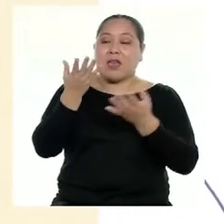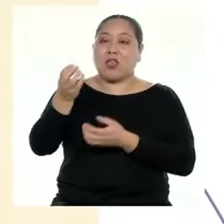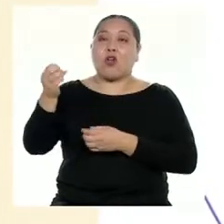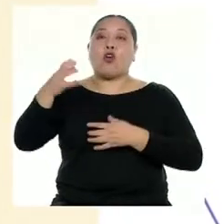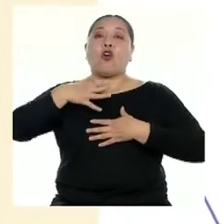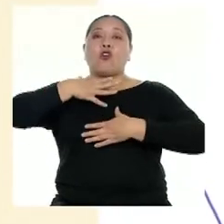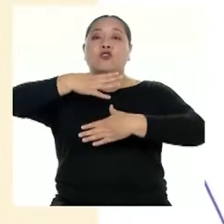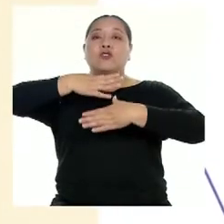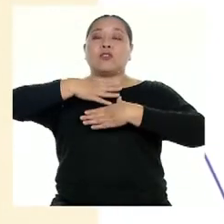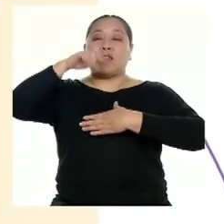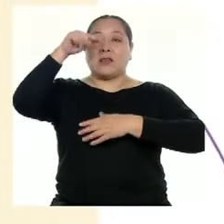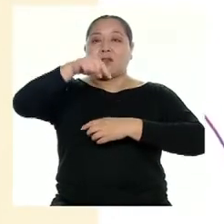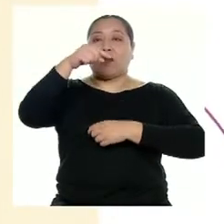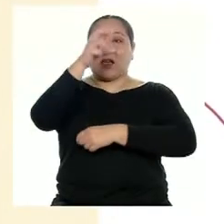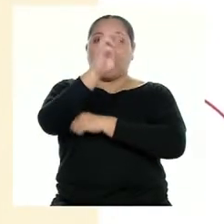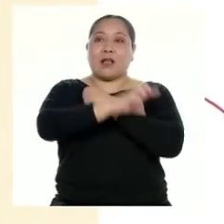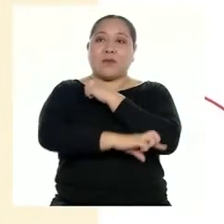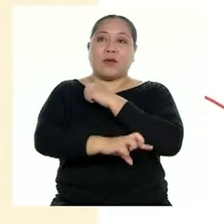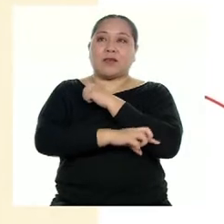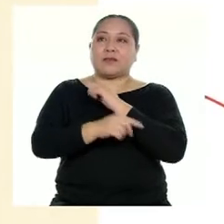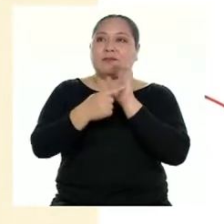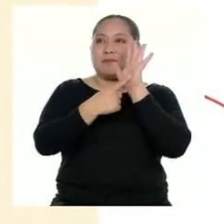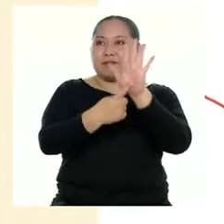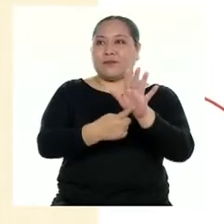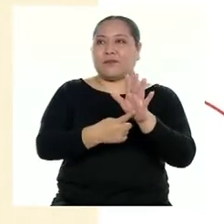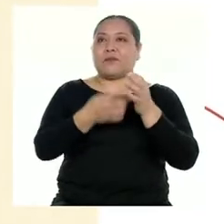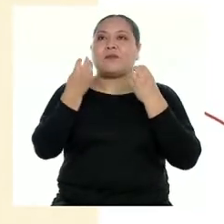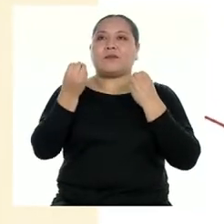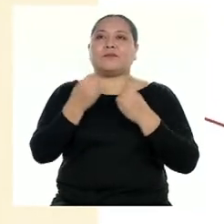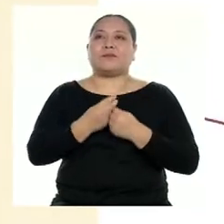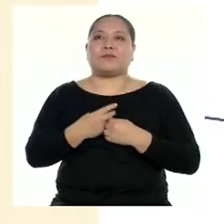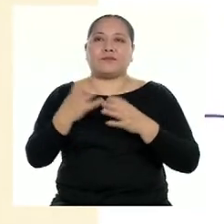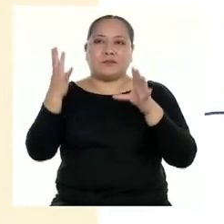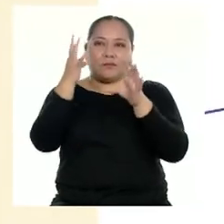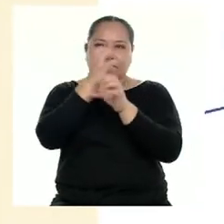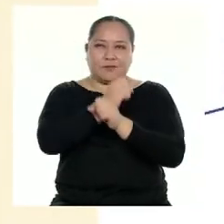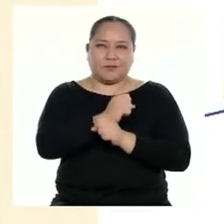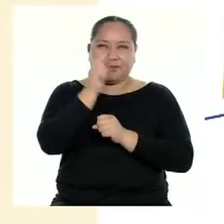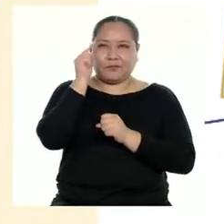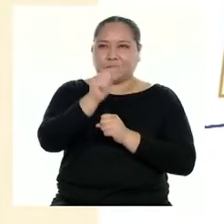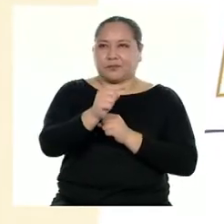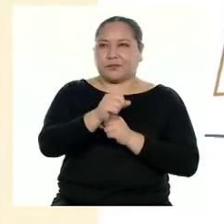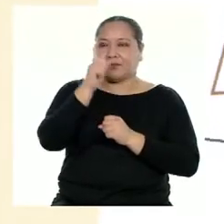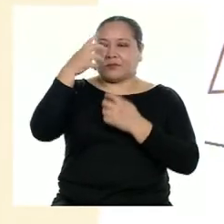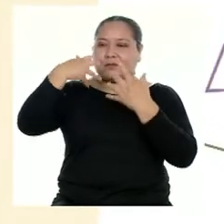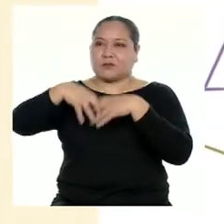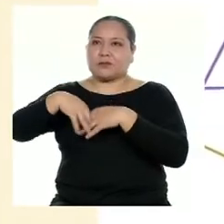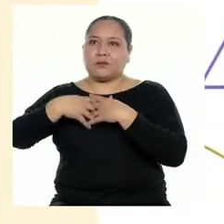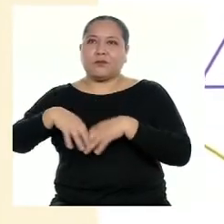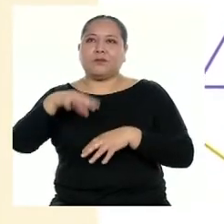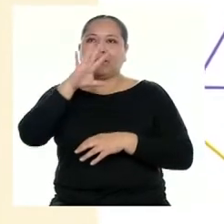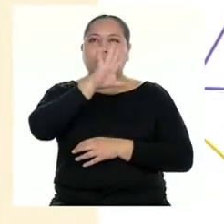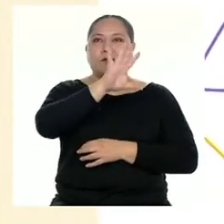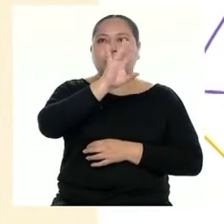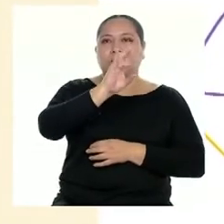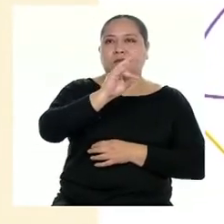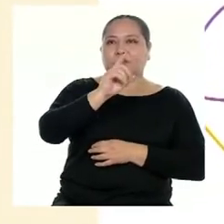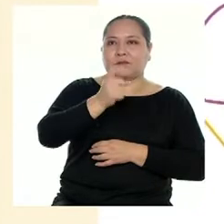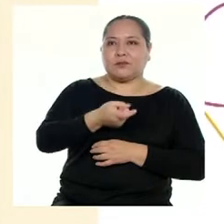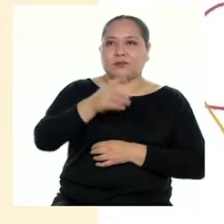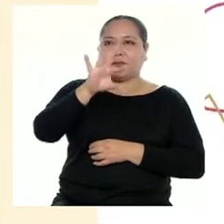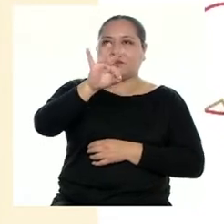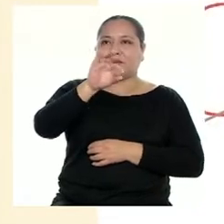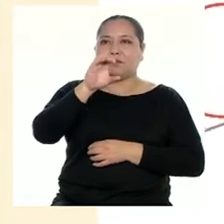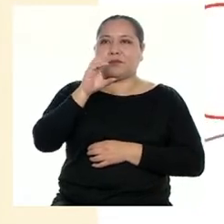En pantalla podemos ver cómo expresar de manera más simple si es que una empresa provee 57,900